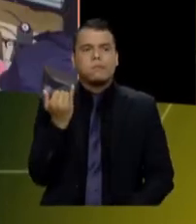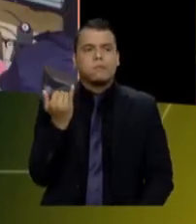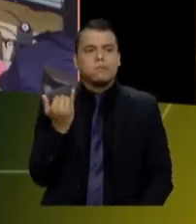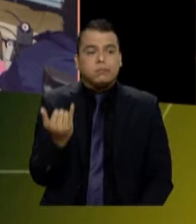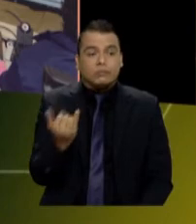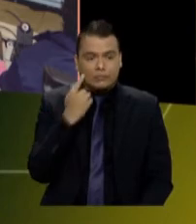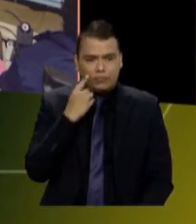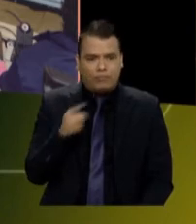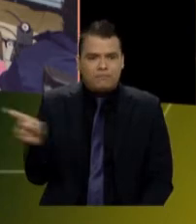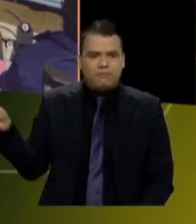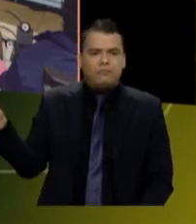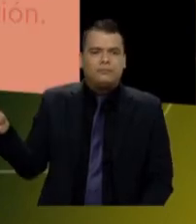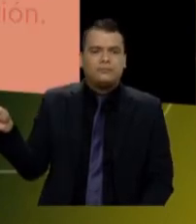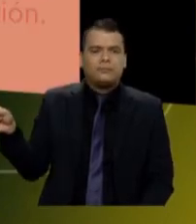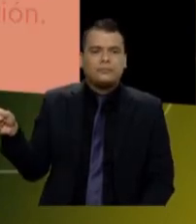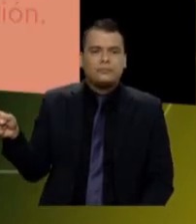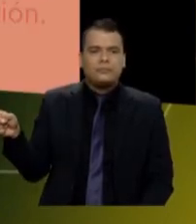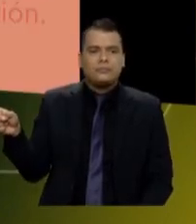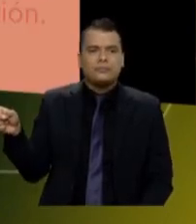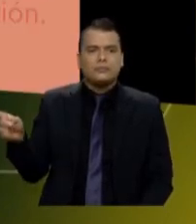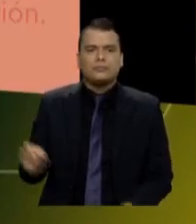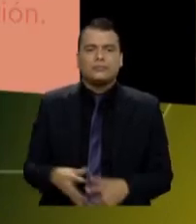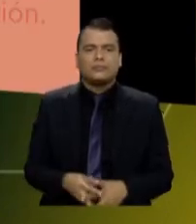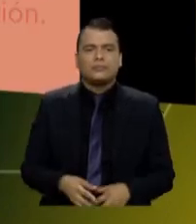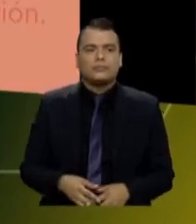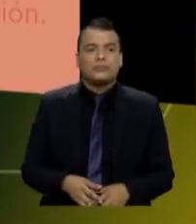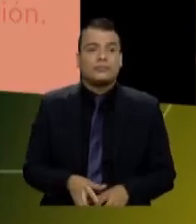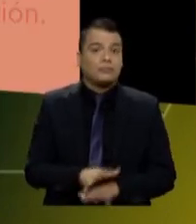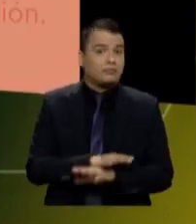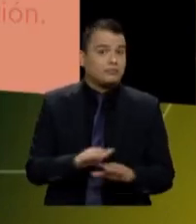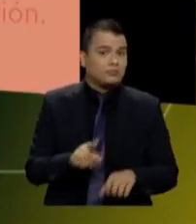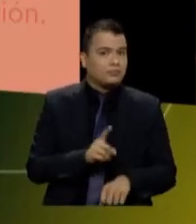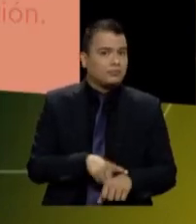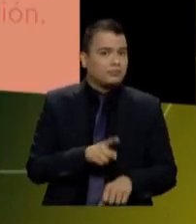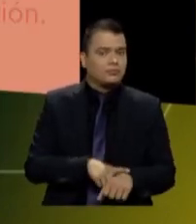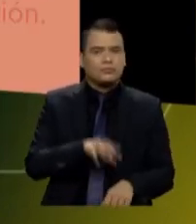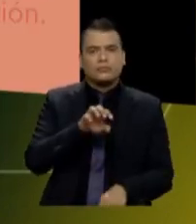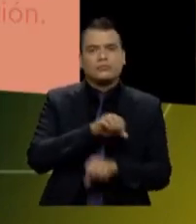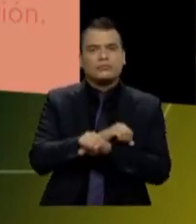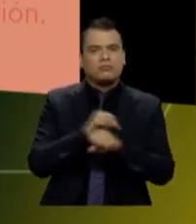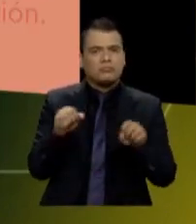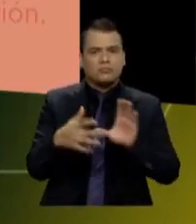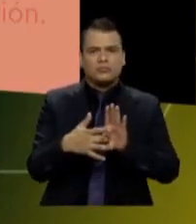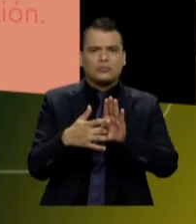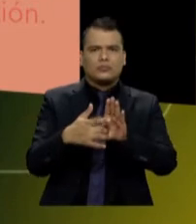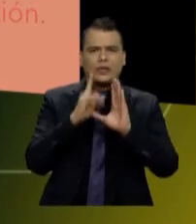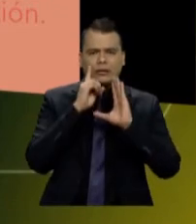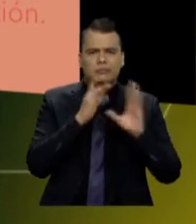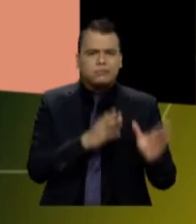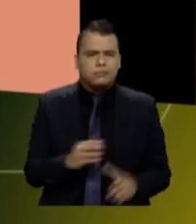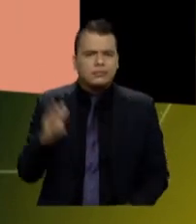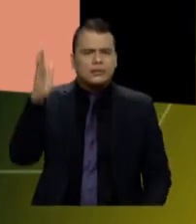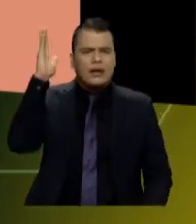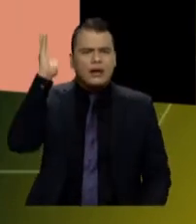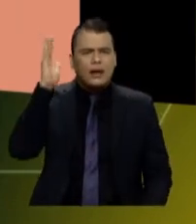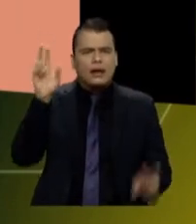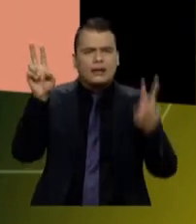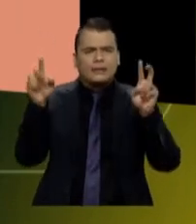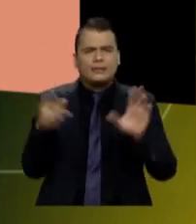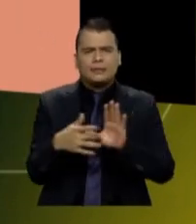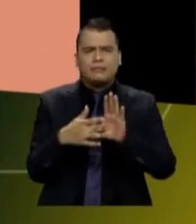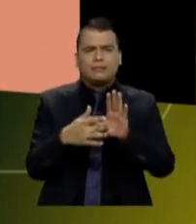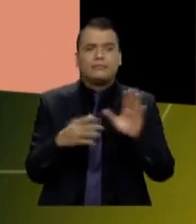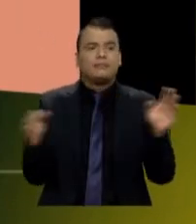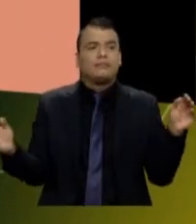de la CBC, que es arroba CBC Ambiental Valle. Allí se conectan a partir de las 9 de la mañana a estar muy atentos a las conferencias, muy atentos a